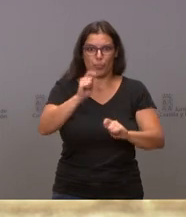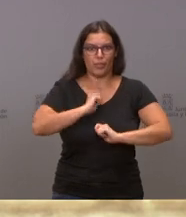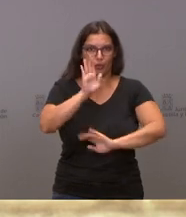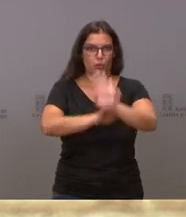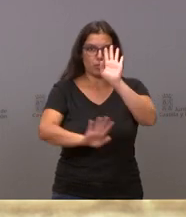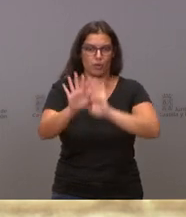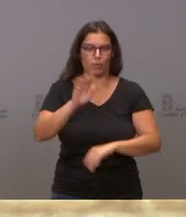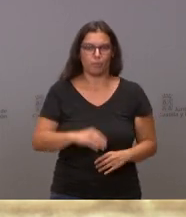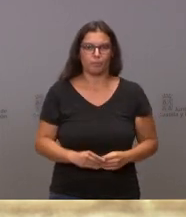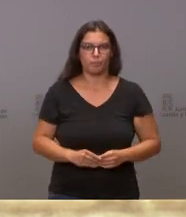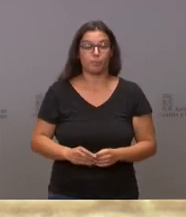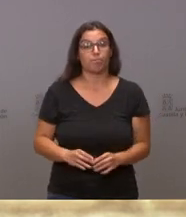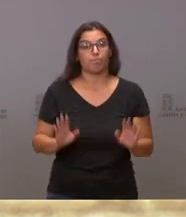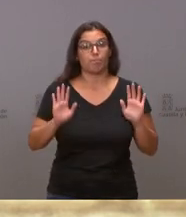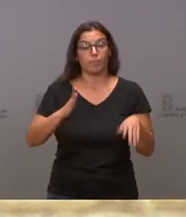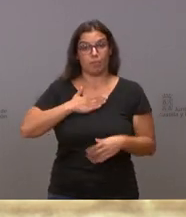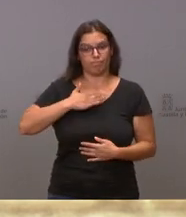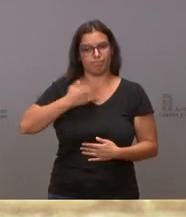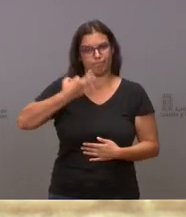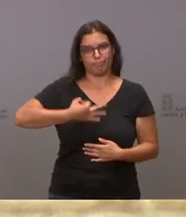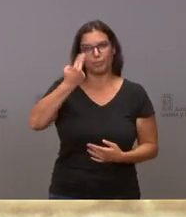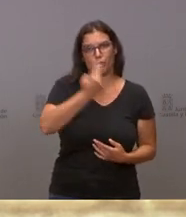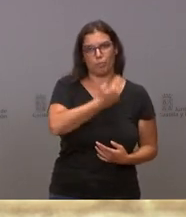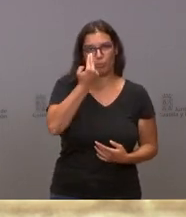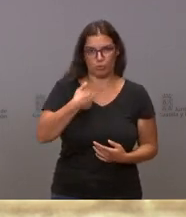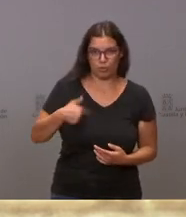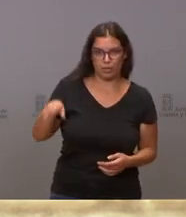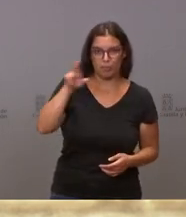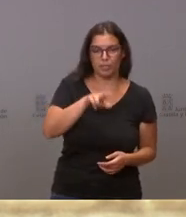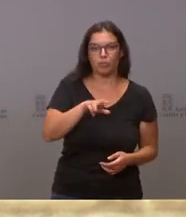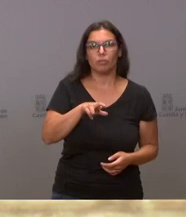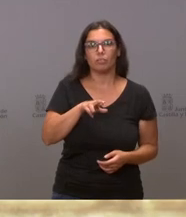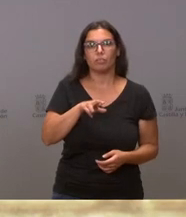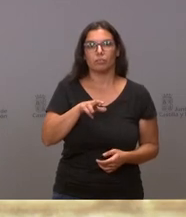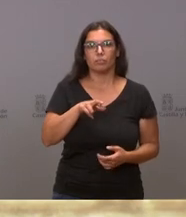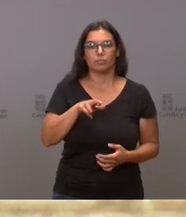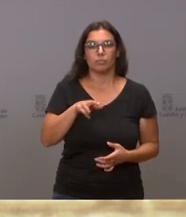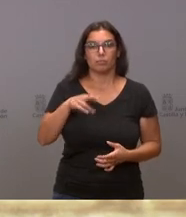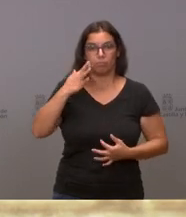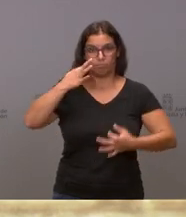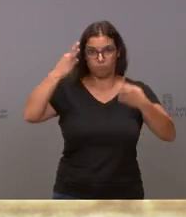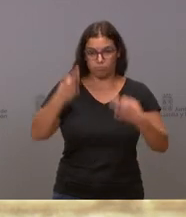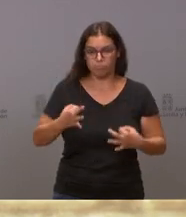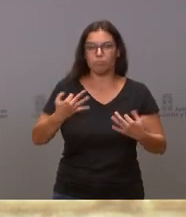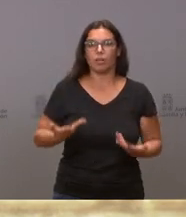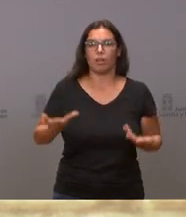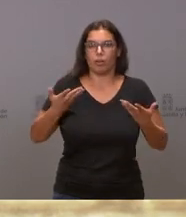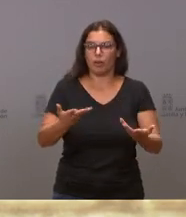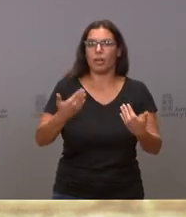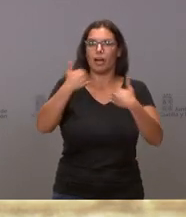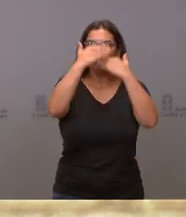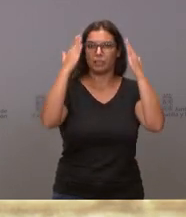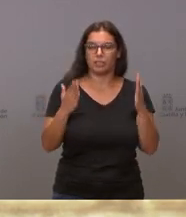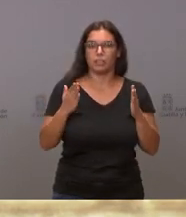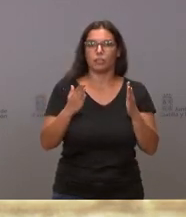estas características. Pero mi compromiso, vuelvo a insistir, es la garantía del mantenimiento